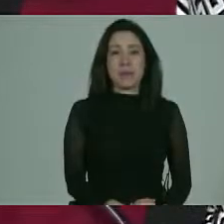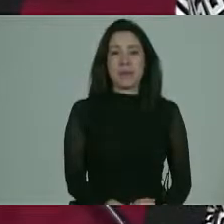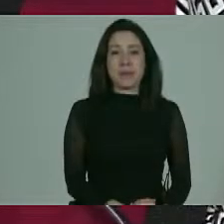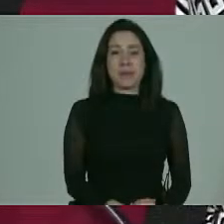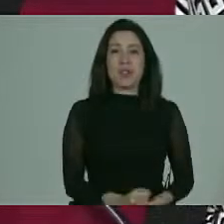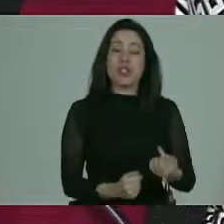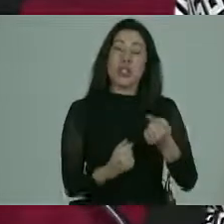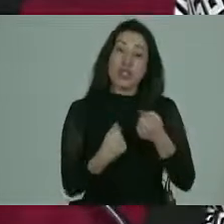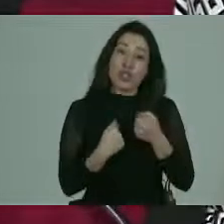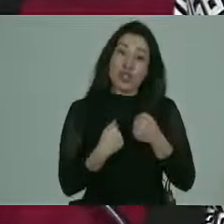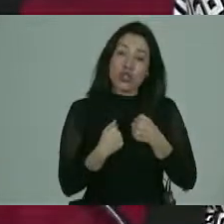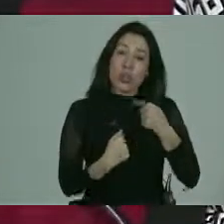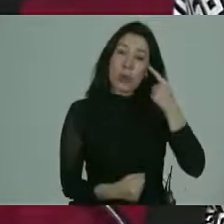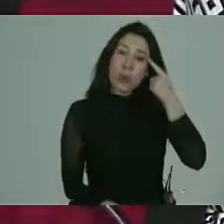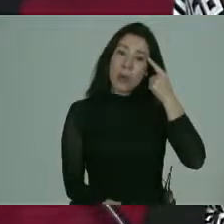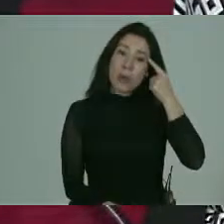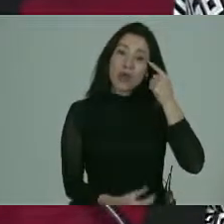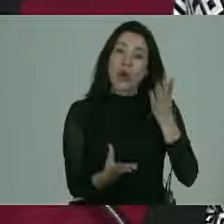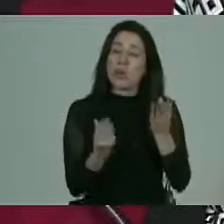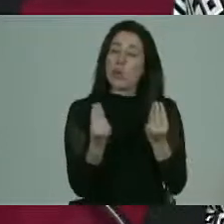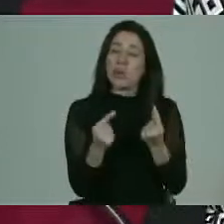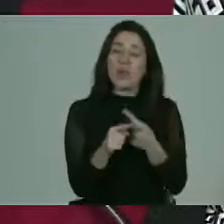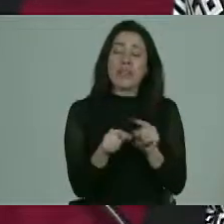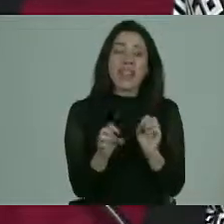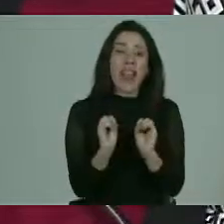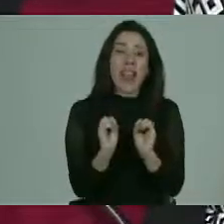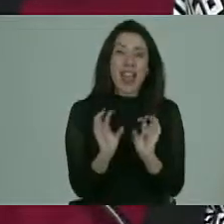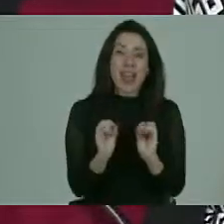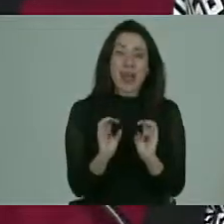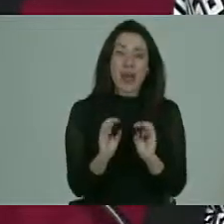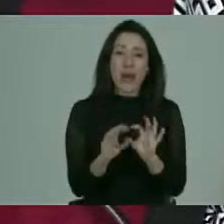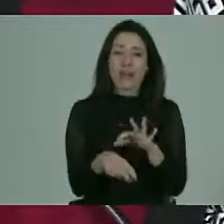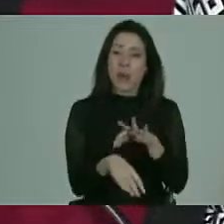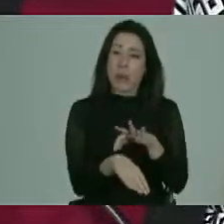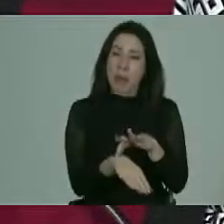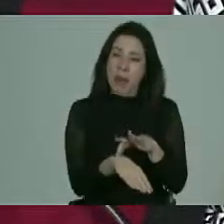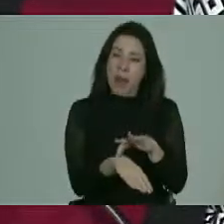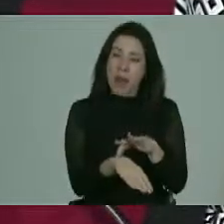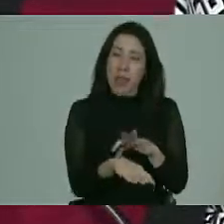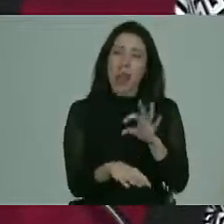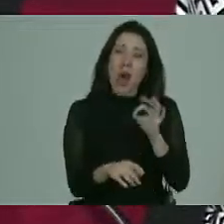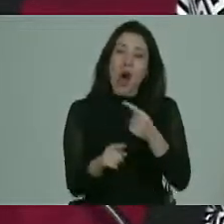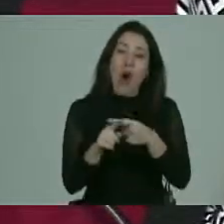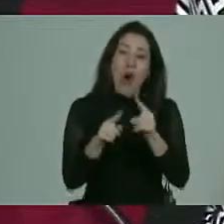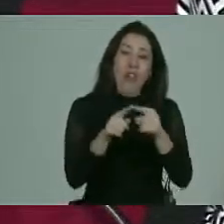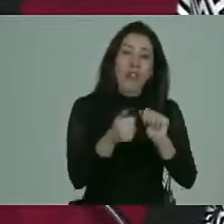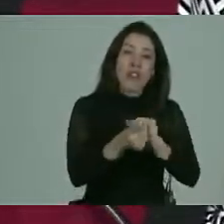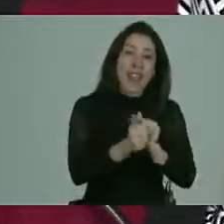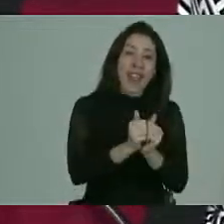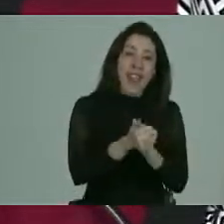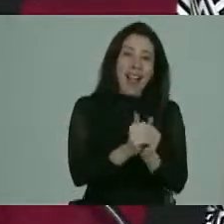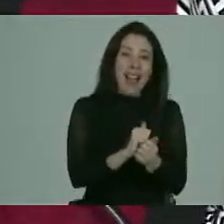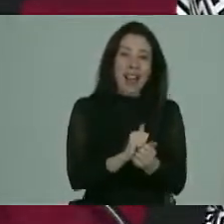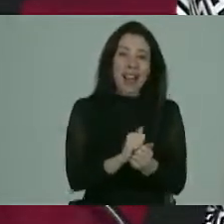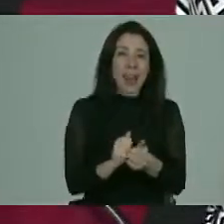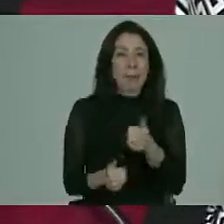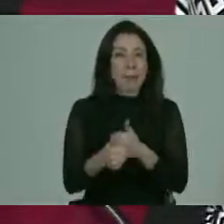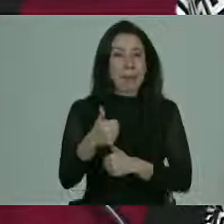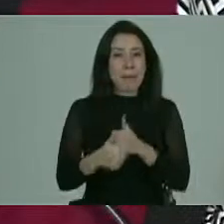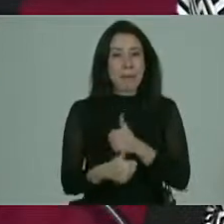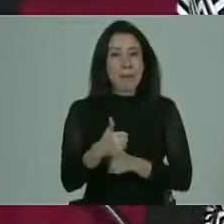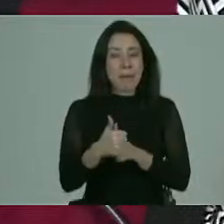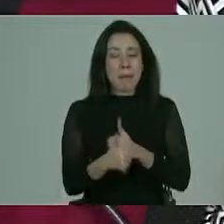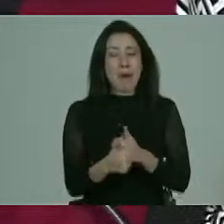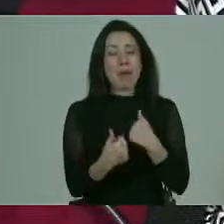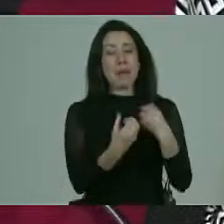yo creo que a ver muchas veces en la educación médica o en las distintas carreras profesionales